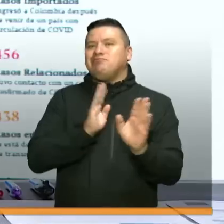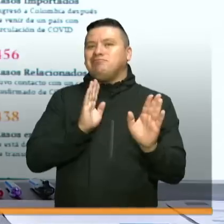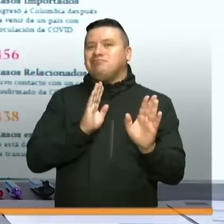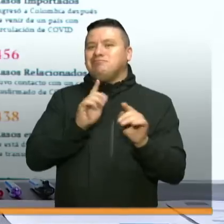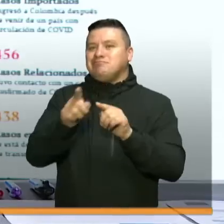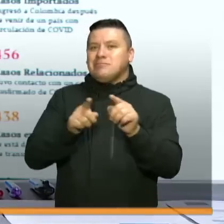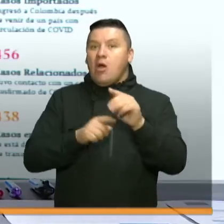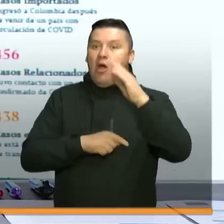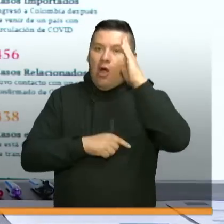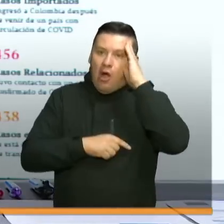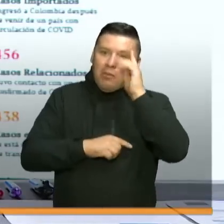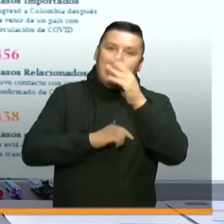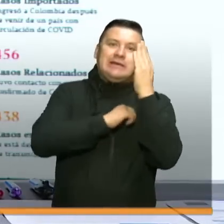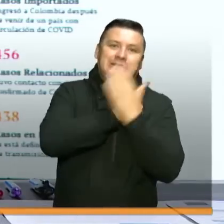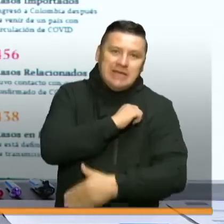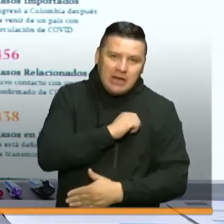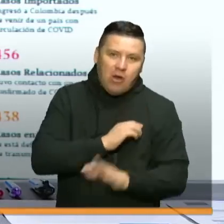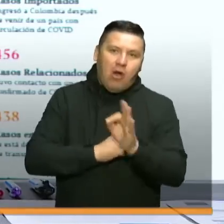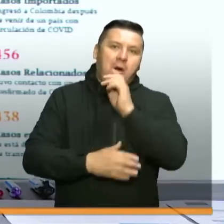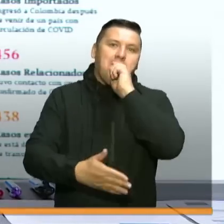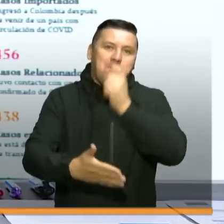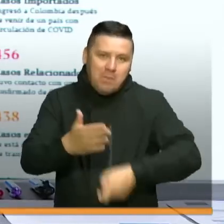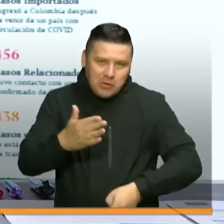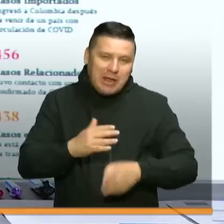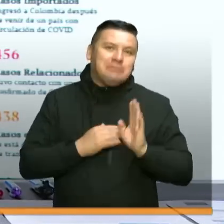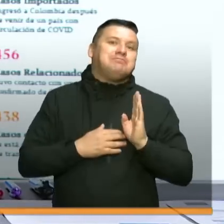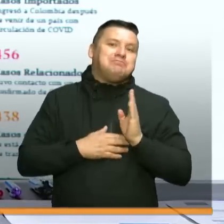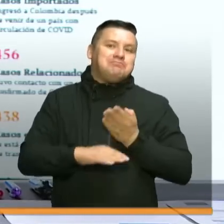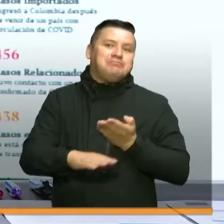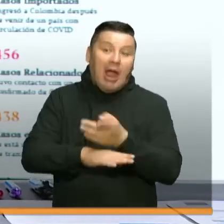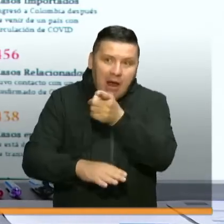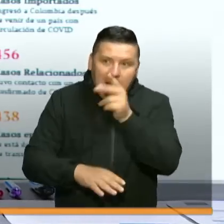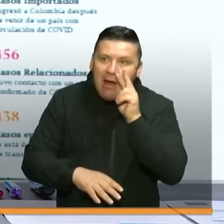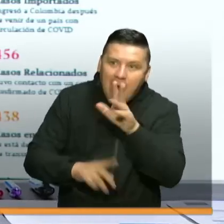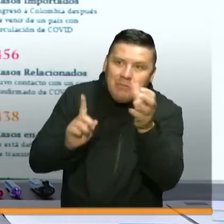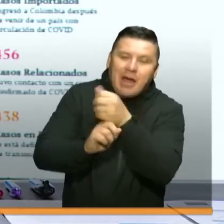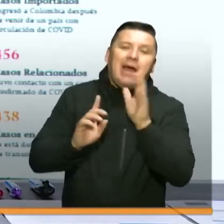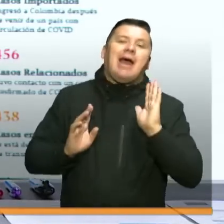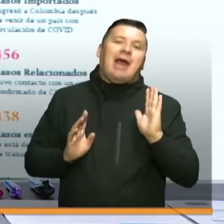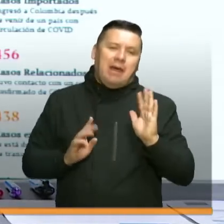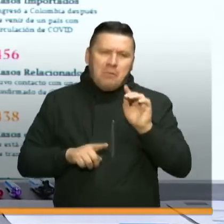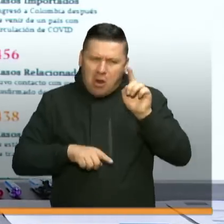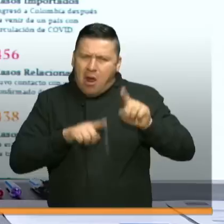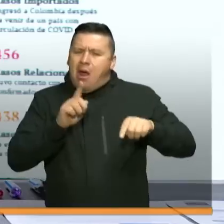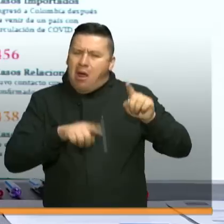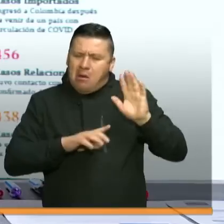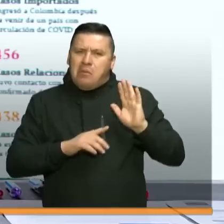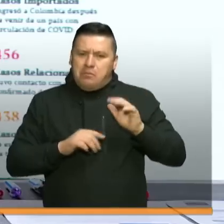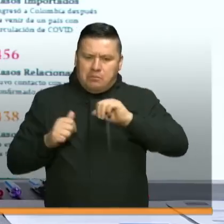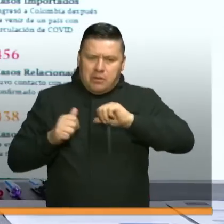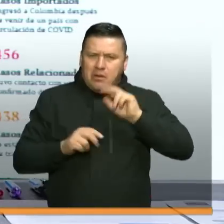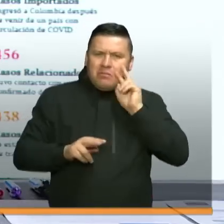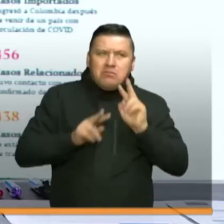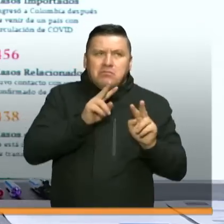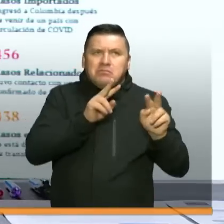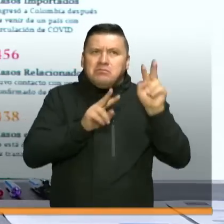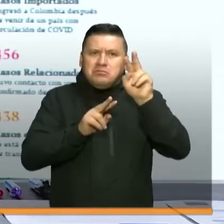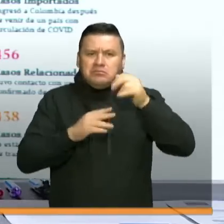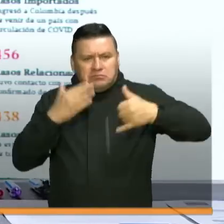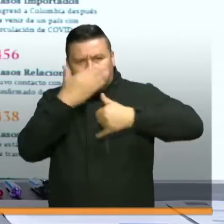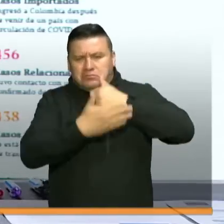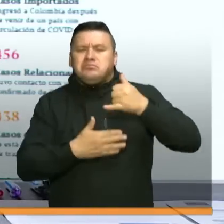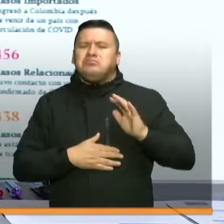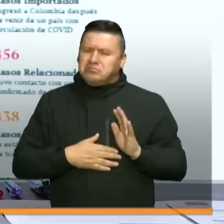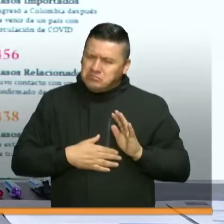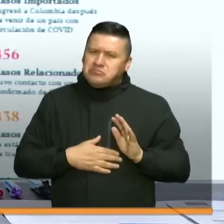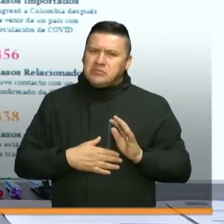la sanción de las autoridades, a las multas y a las demás medidas que están contempladas. Pero también se han visto con una